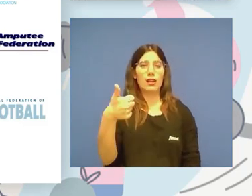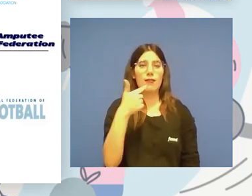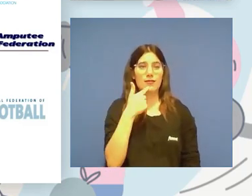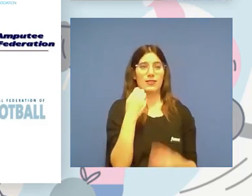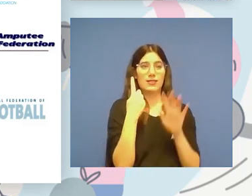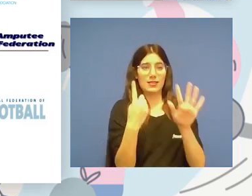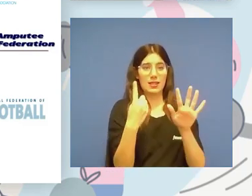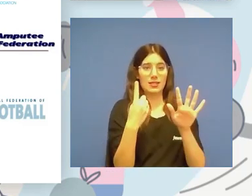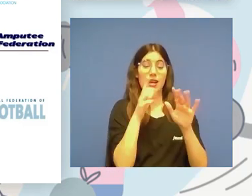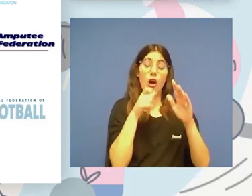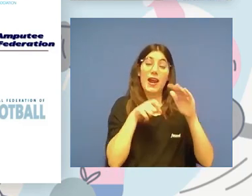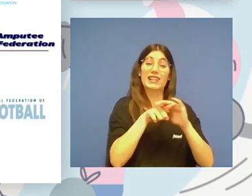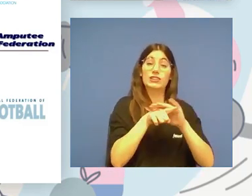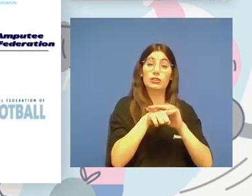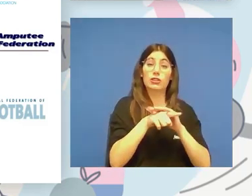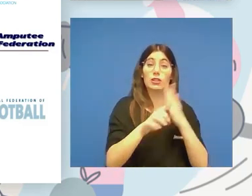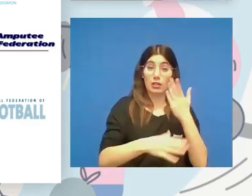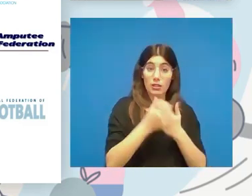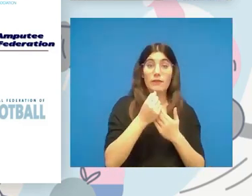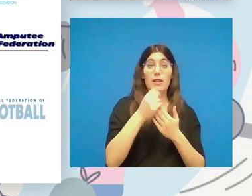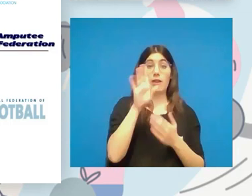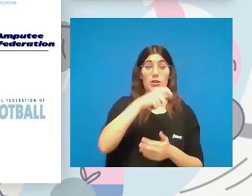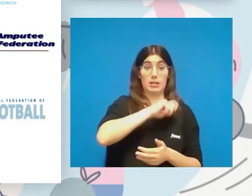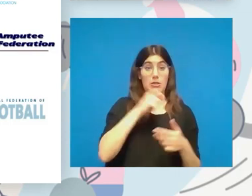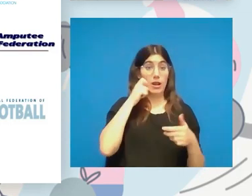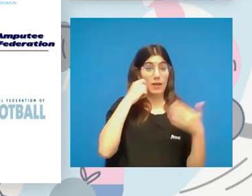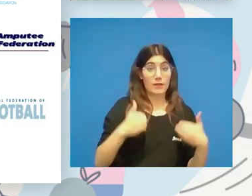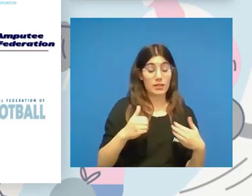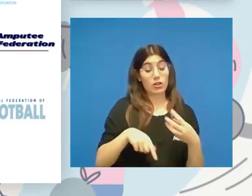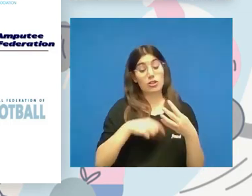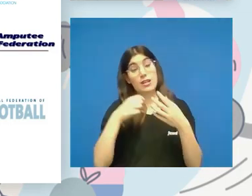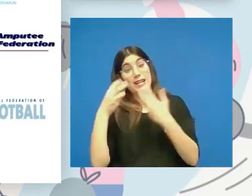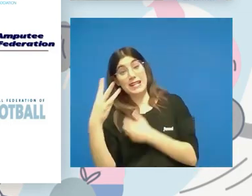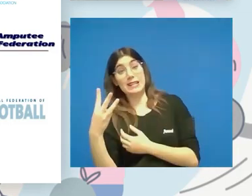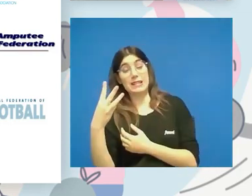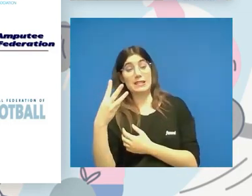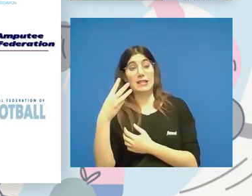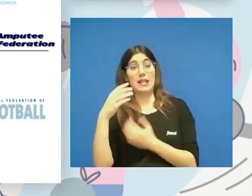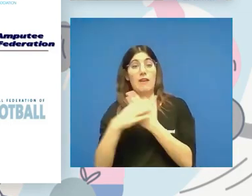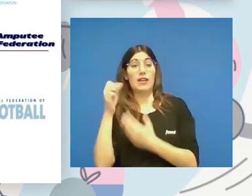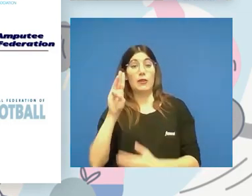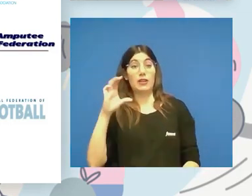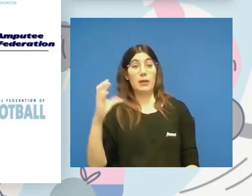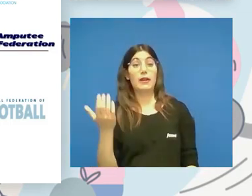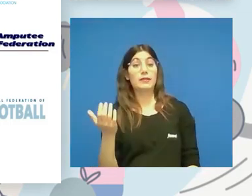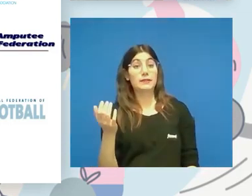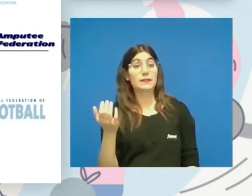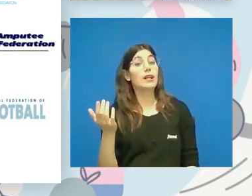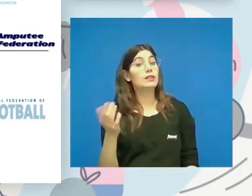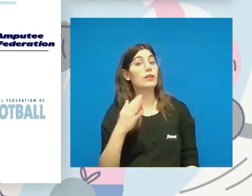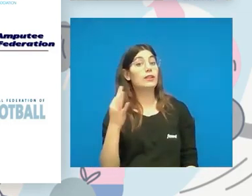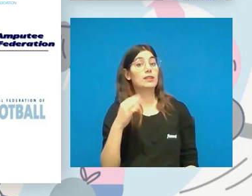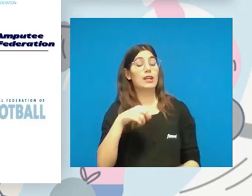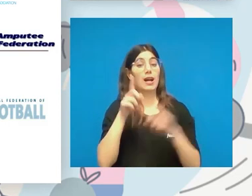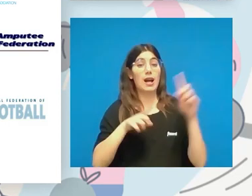tres las gestiona hoy en día, Federación Española de Físicos, tres las gestiona Federación de PC. Cuando te puedes encontrar que deportistas con